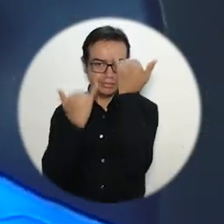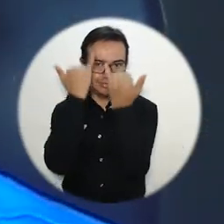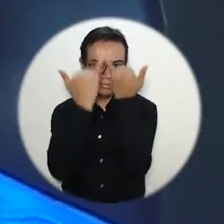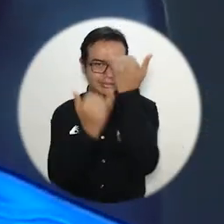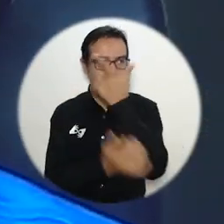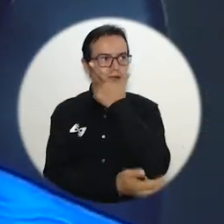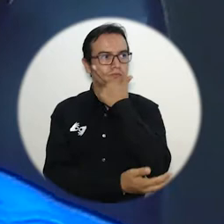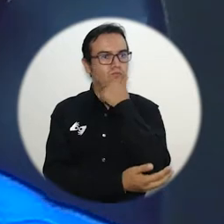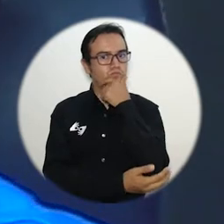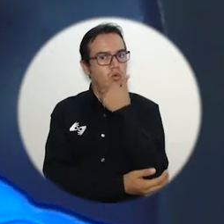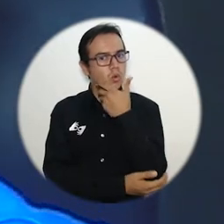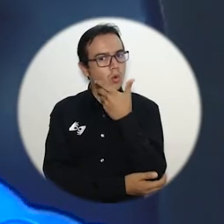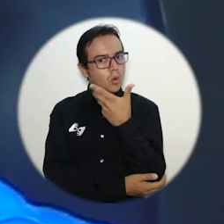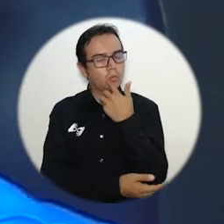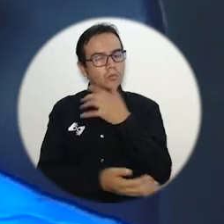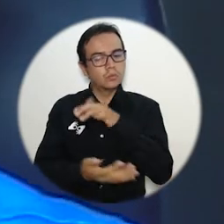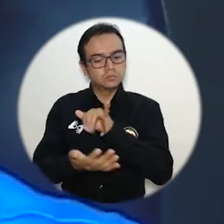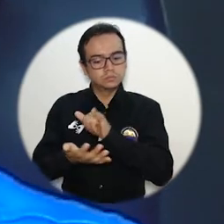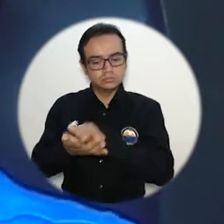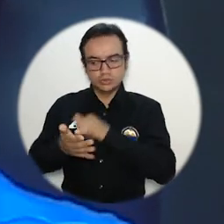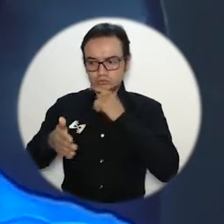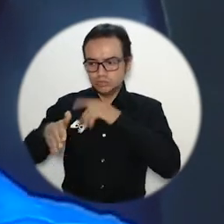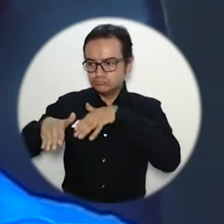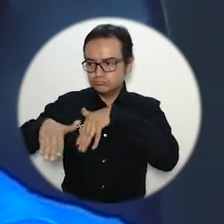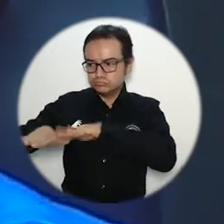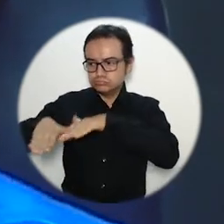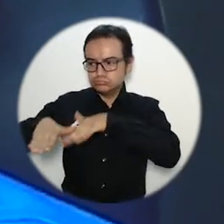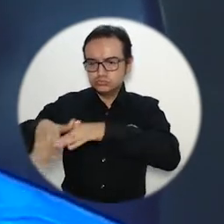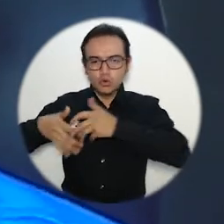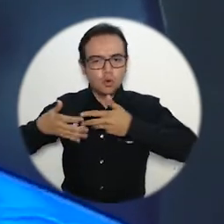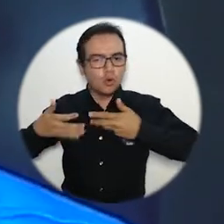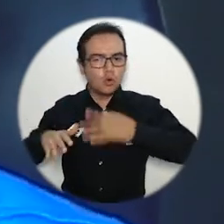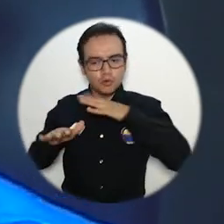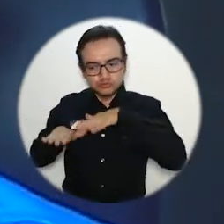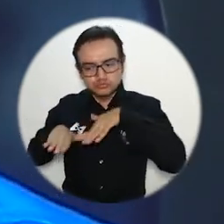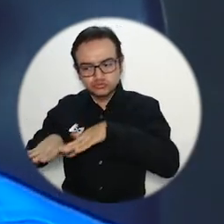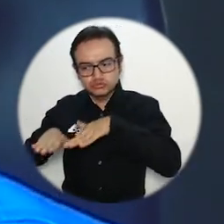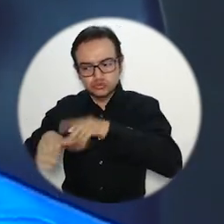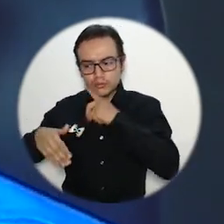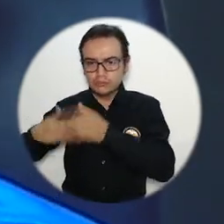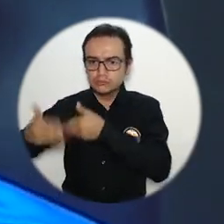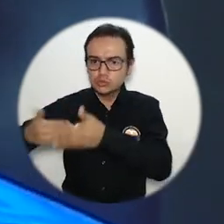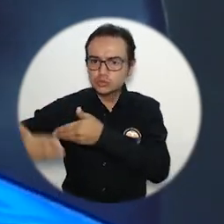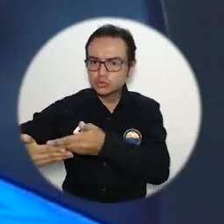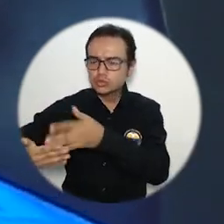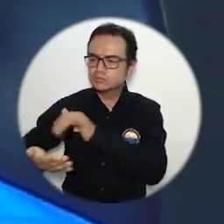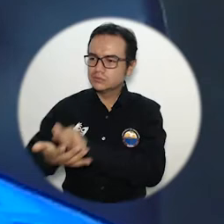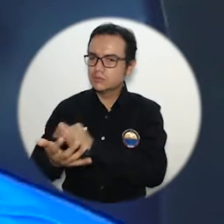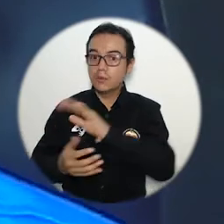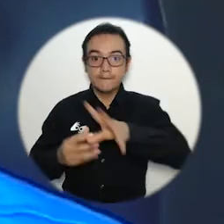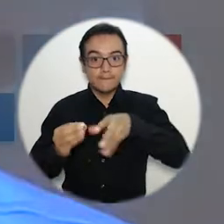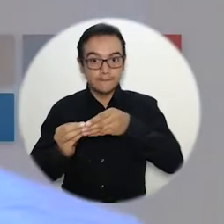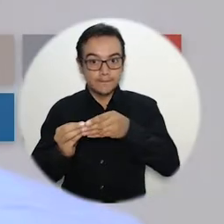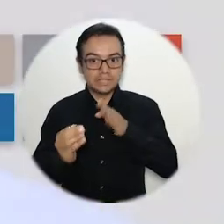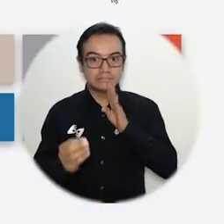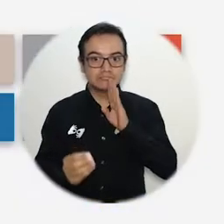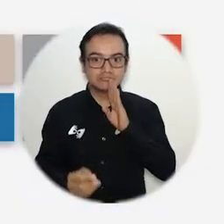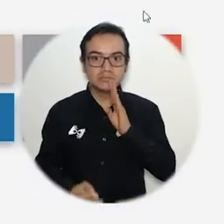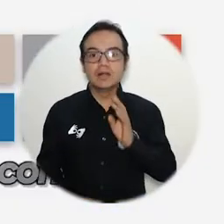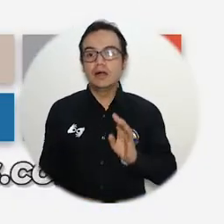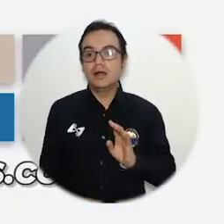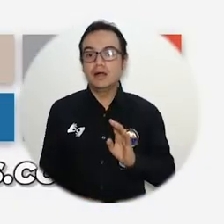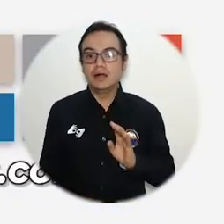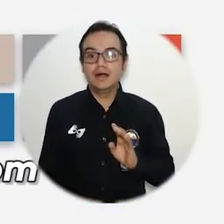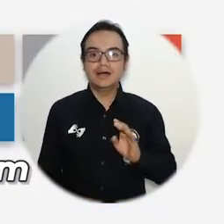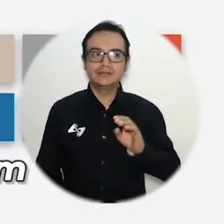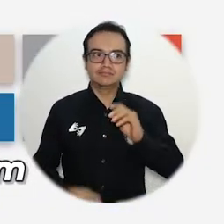un análisis relacionado con la producción, con todo el proceso productivo y por otro lado lo